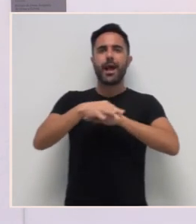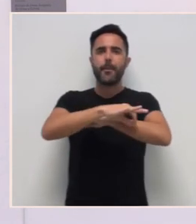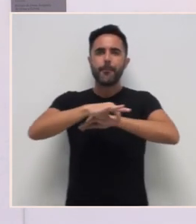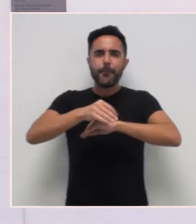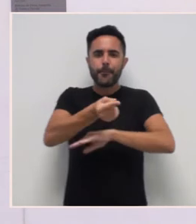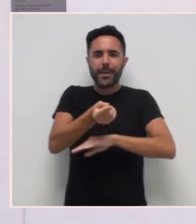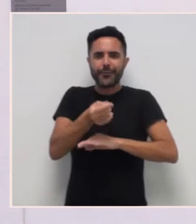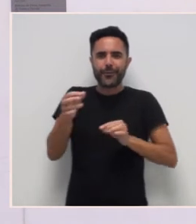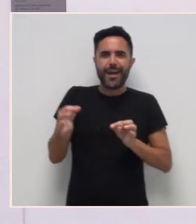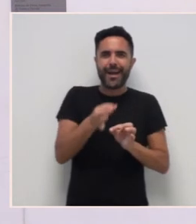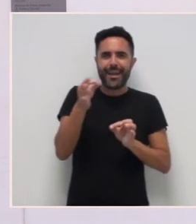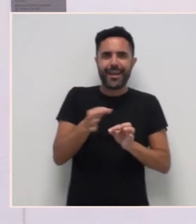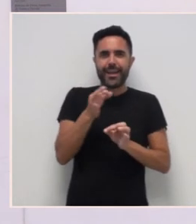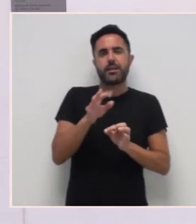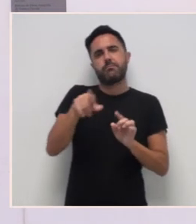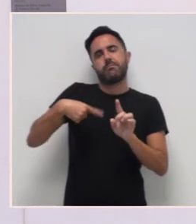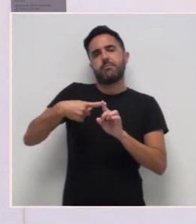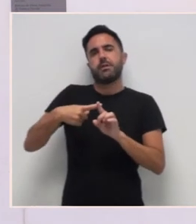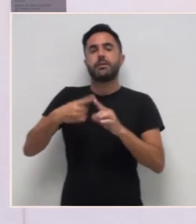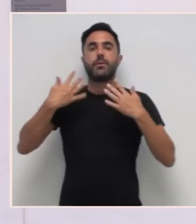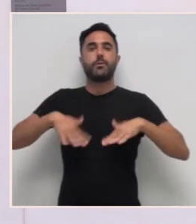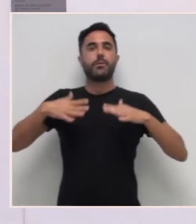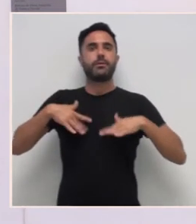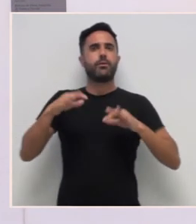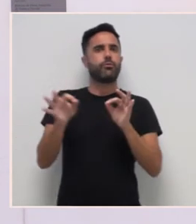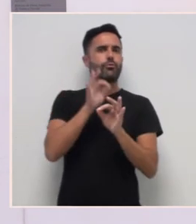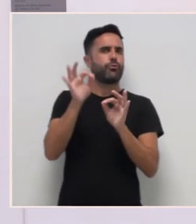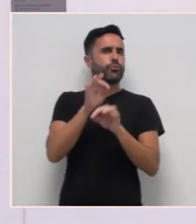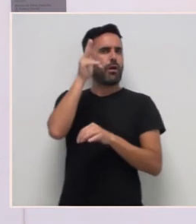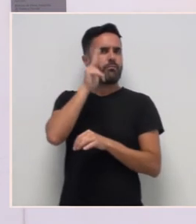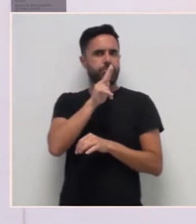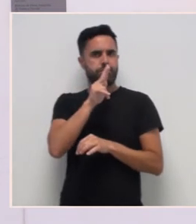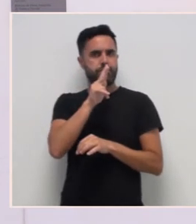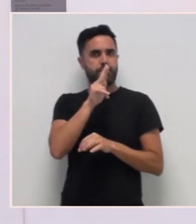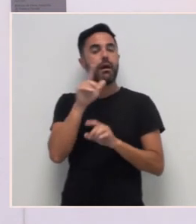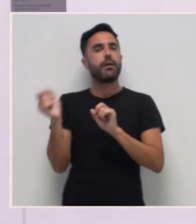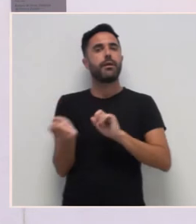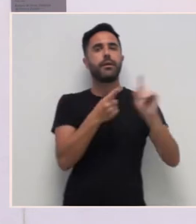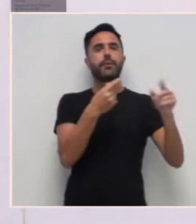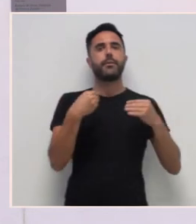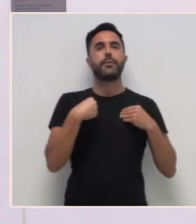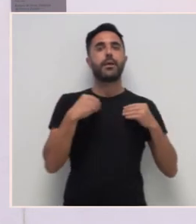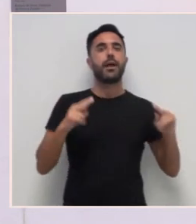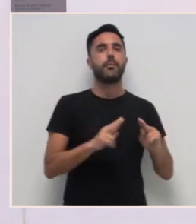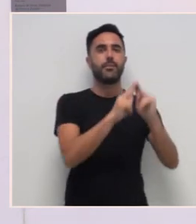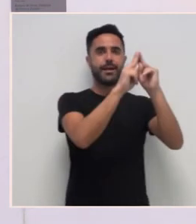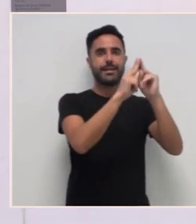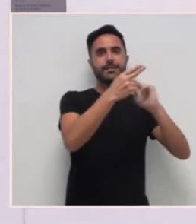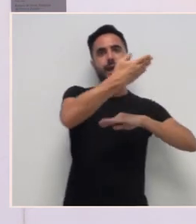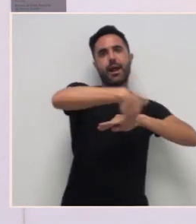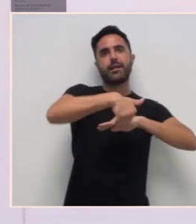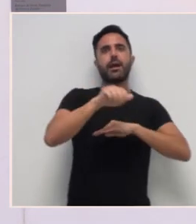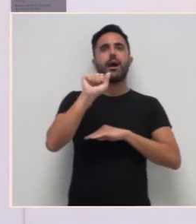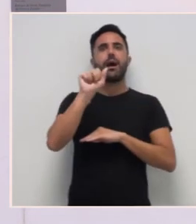realización dos vestidos de alta costura. Se trasladou ao seu taller en París, no número 7 de Aux de Le Pais,